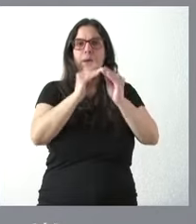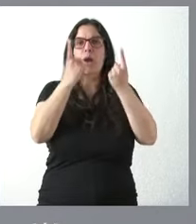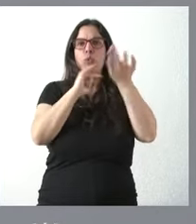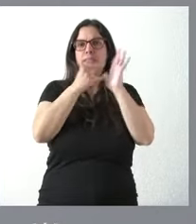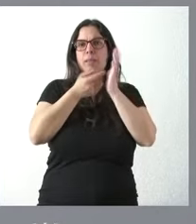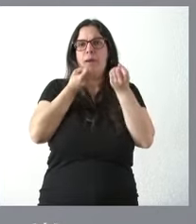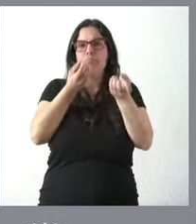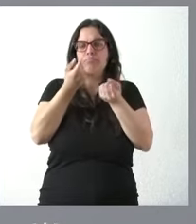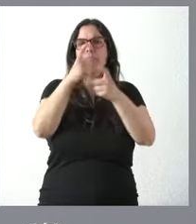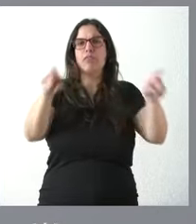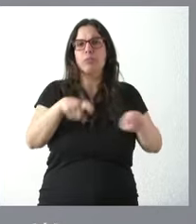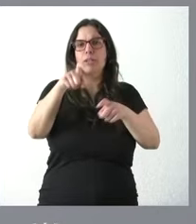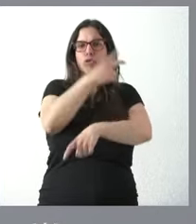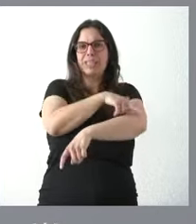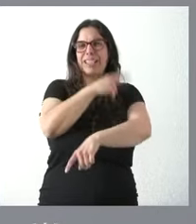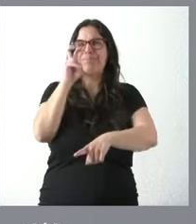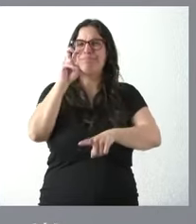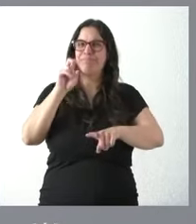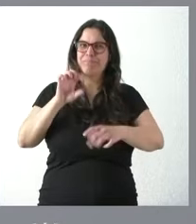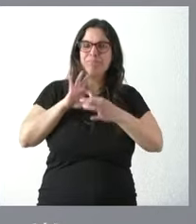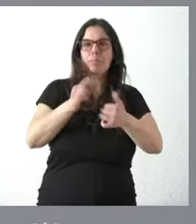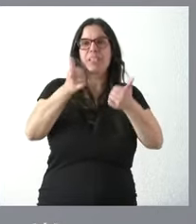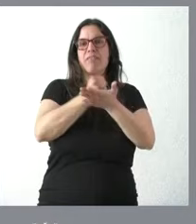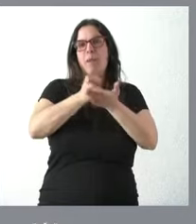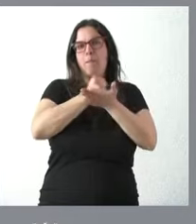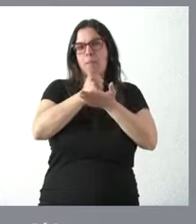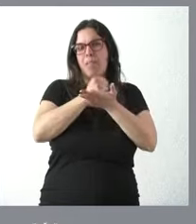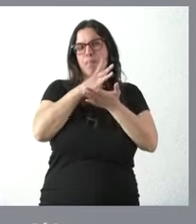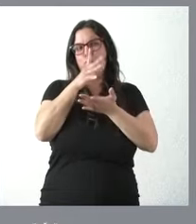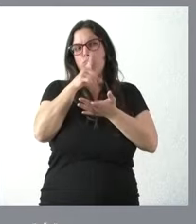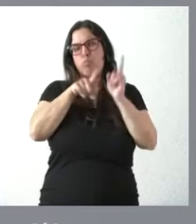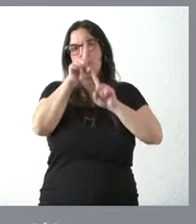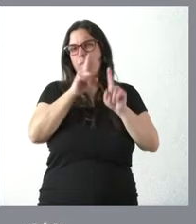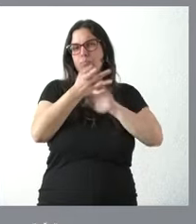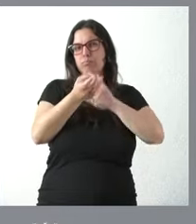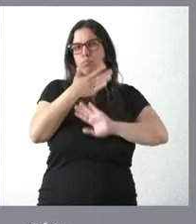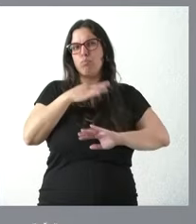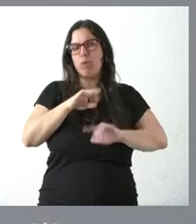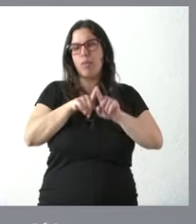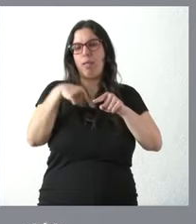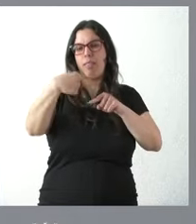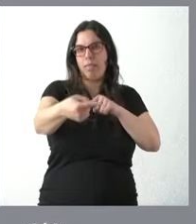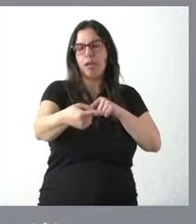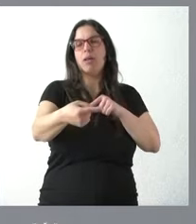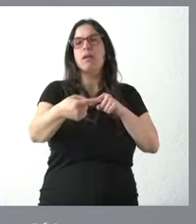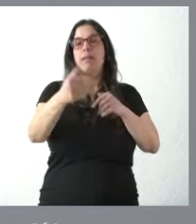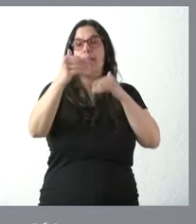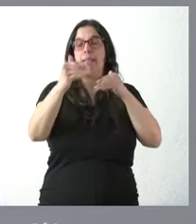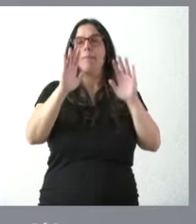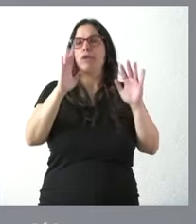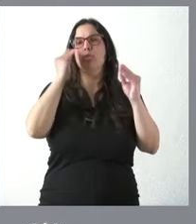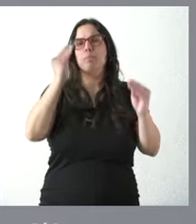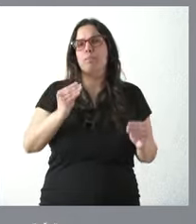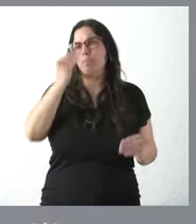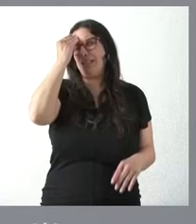sanitaria en materia sobre todo farmacéutica que puede tener alguna incidencia en las horas subsiguientes pero hay que tener siempre en